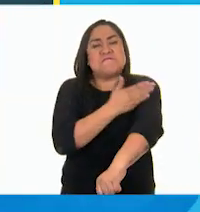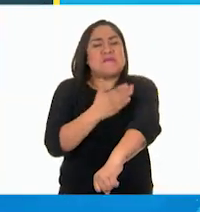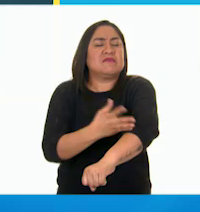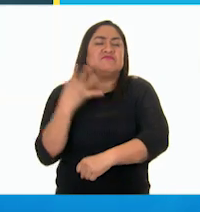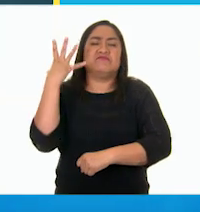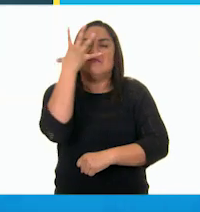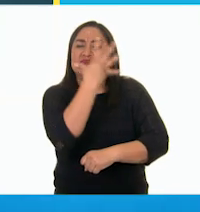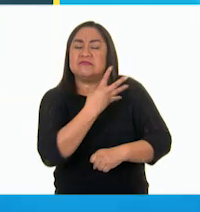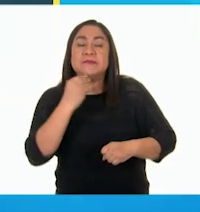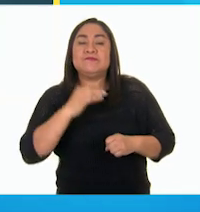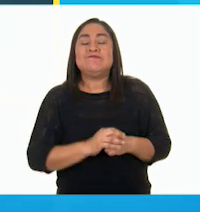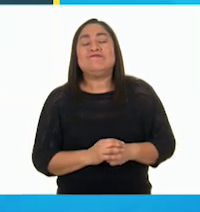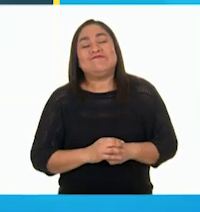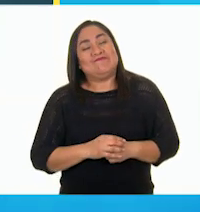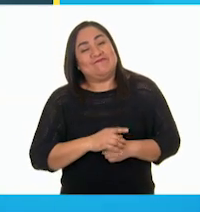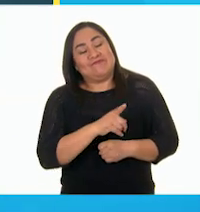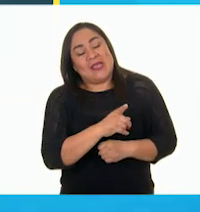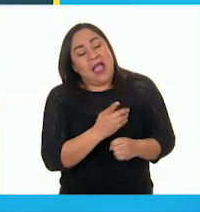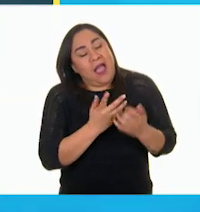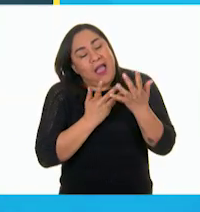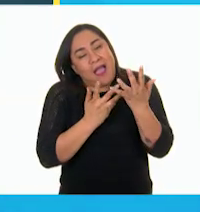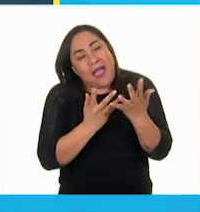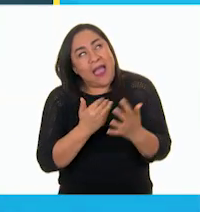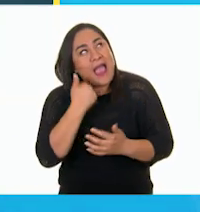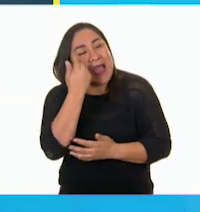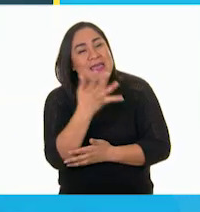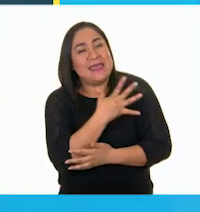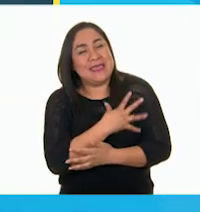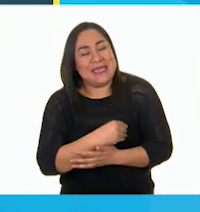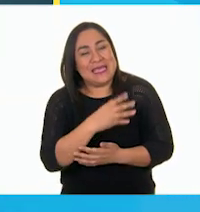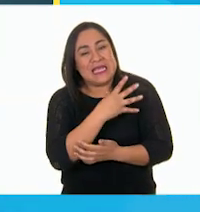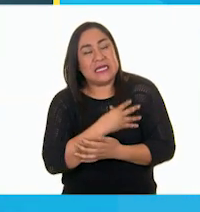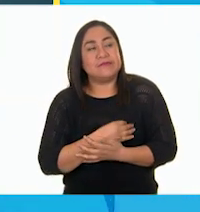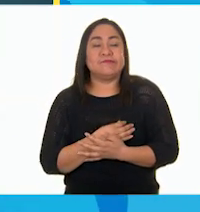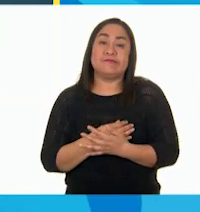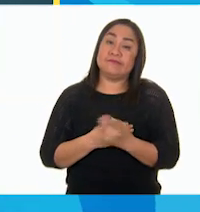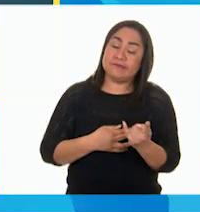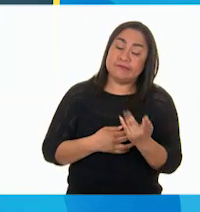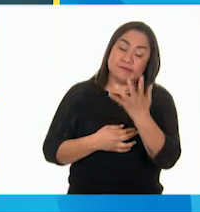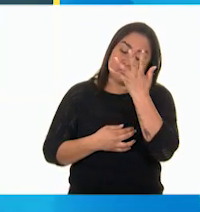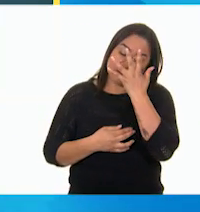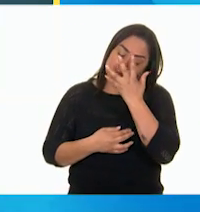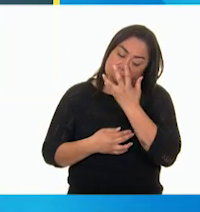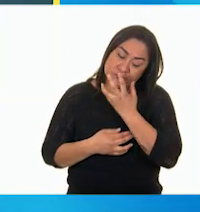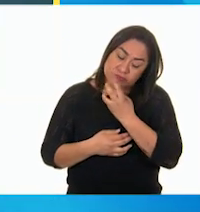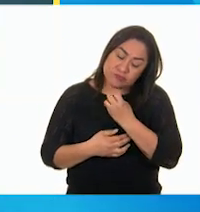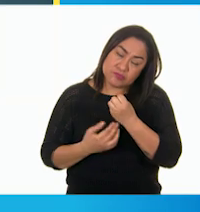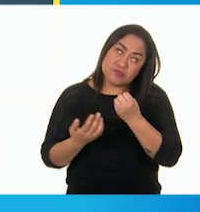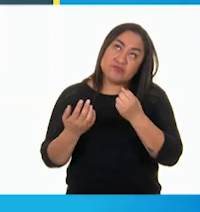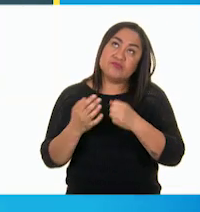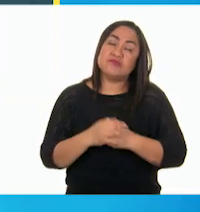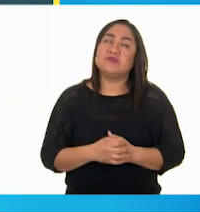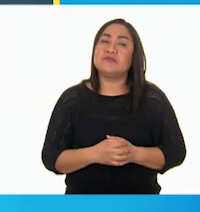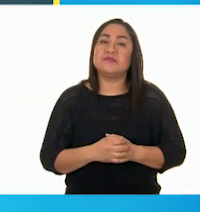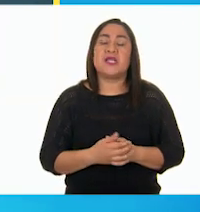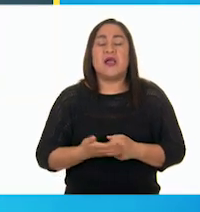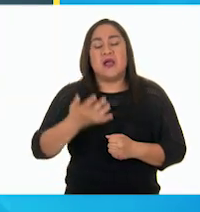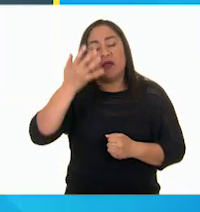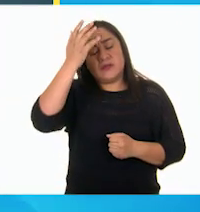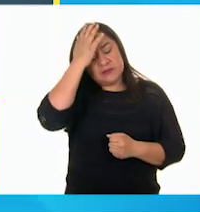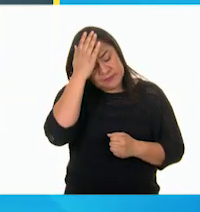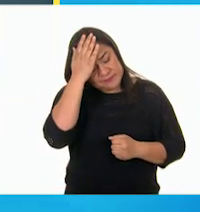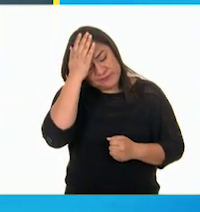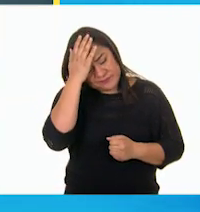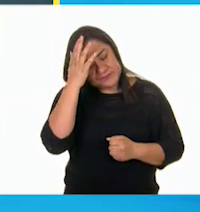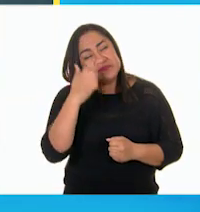Él siempre había querido tener un hijo. Y muy triste, dijo, ¡Ay, cómo